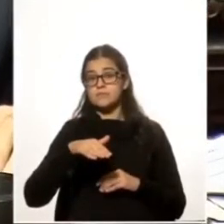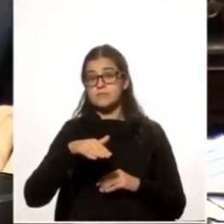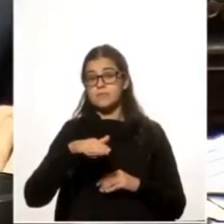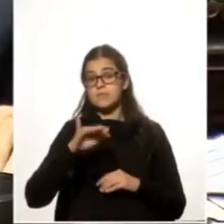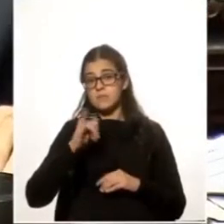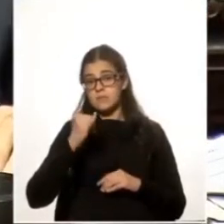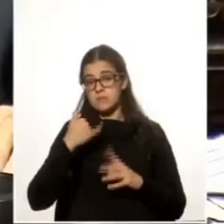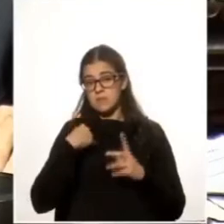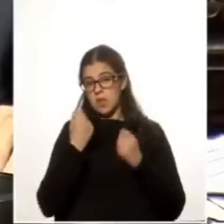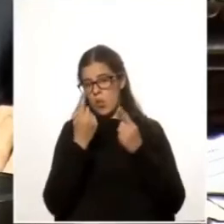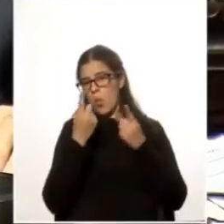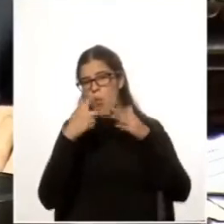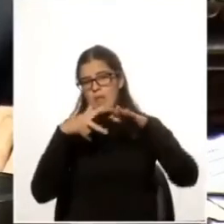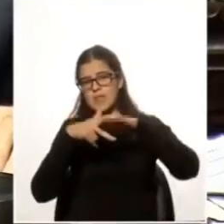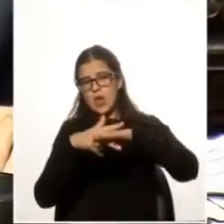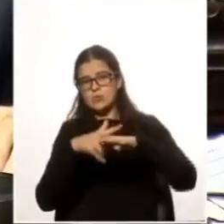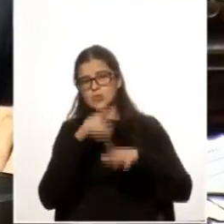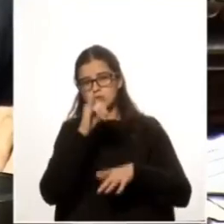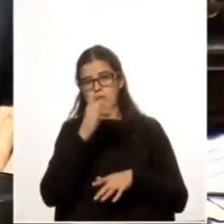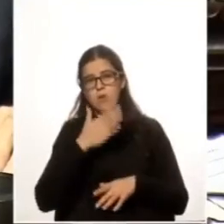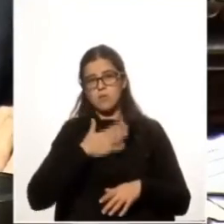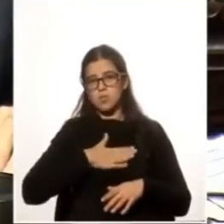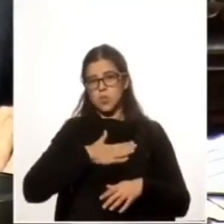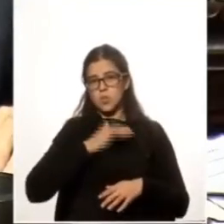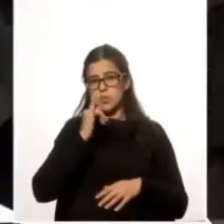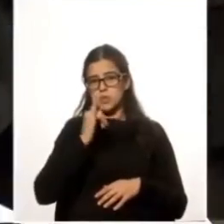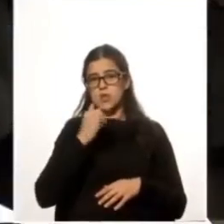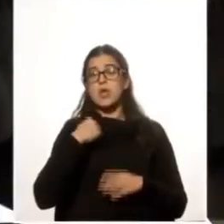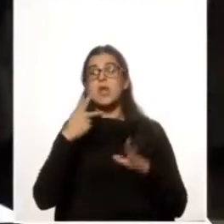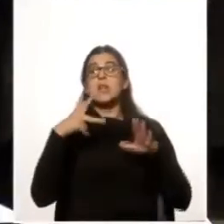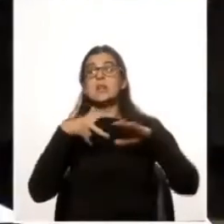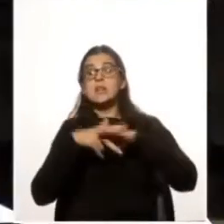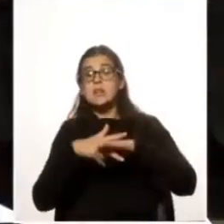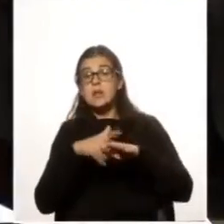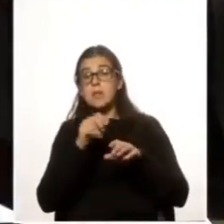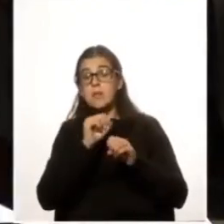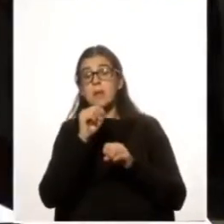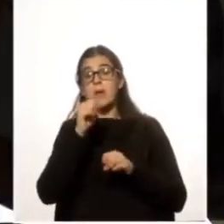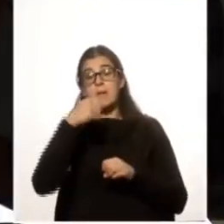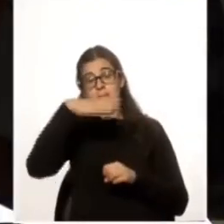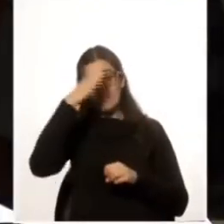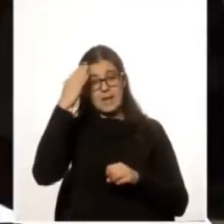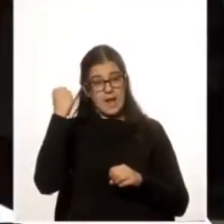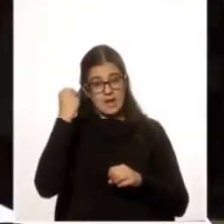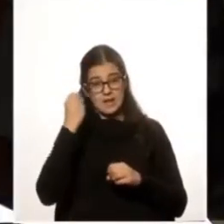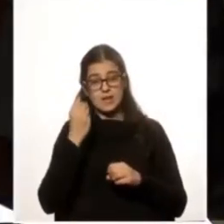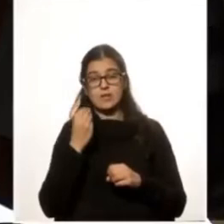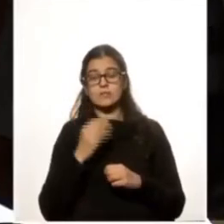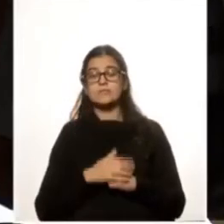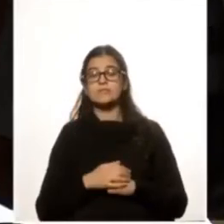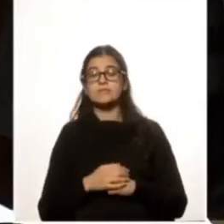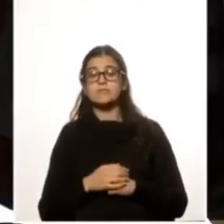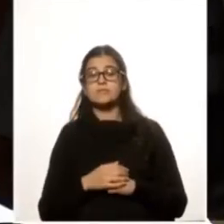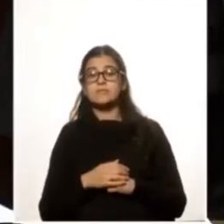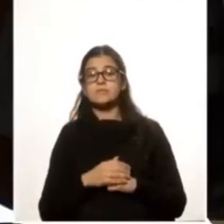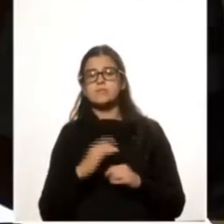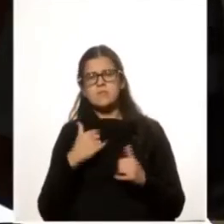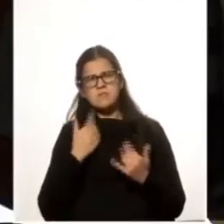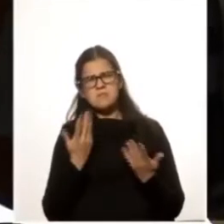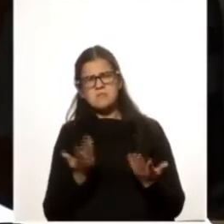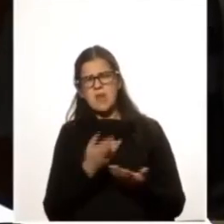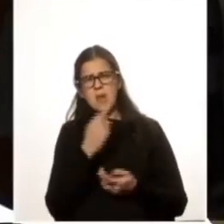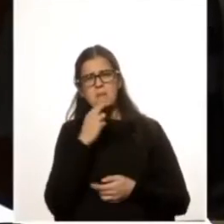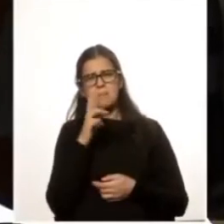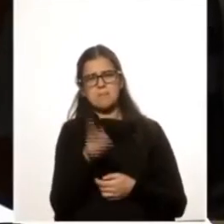Te voy a dar una interrupción con mucho gusto. Puede interrumpir señor senador Miguelín. No, pero presidente, a me extraña